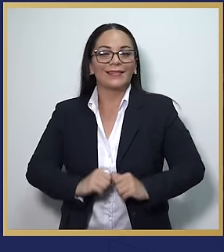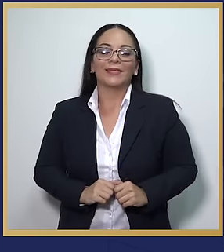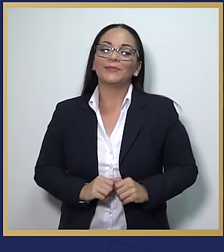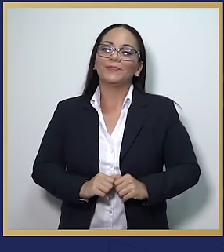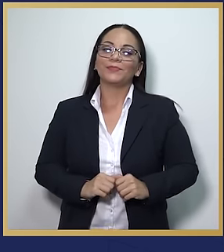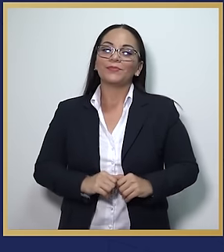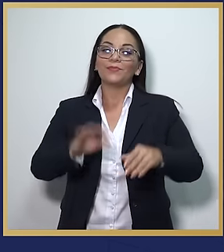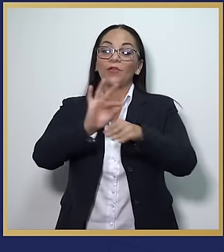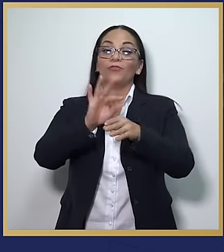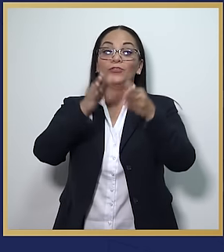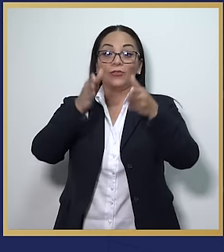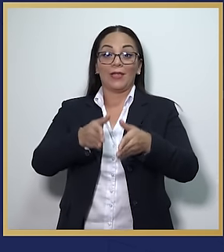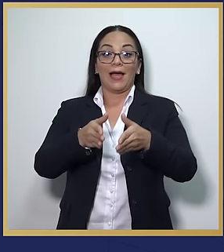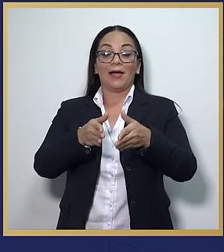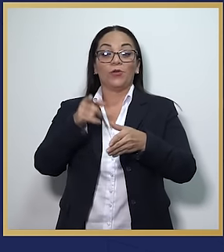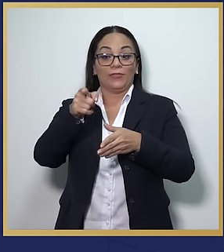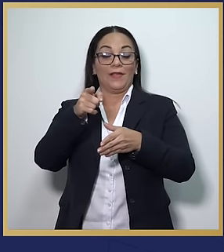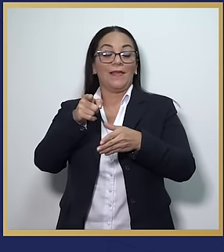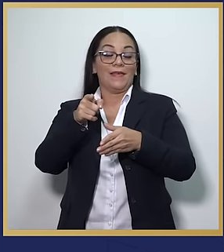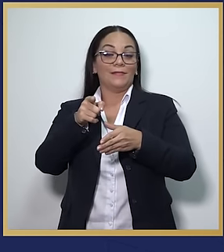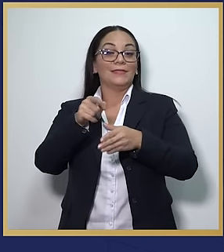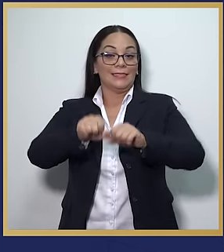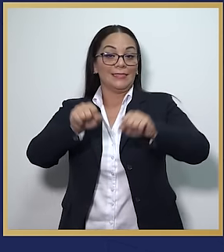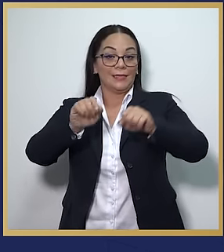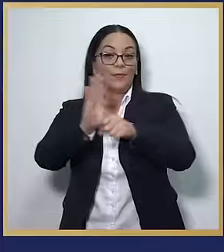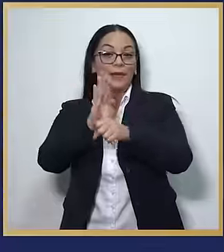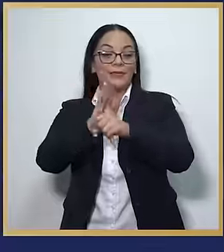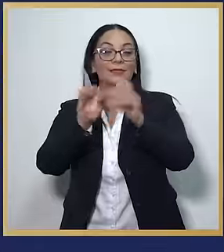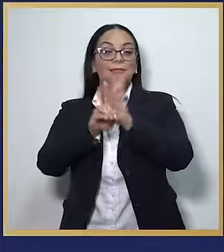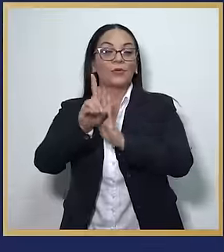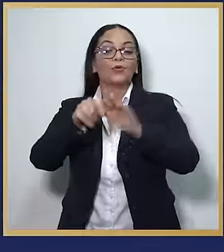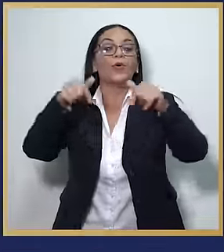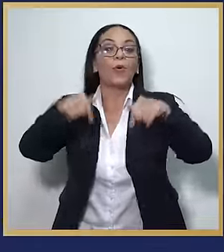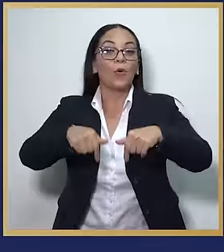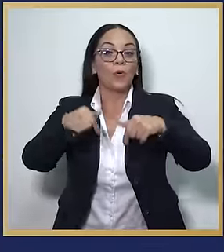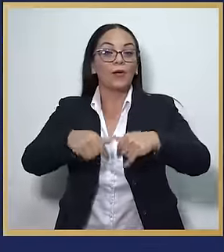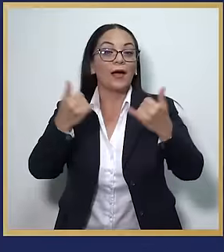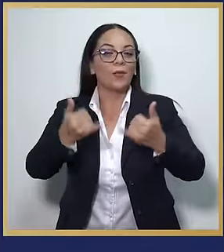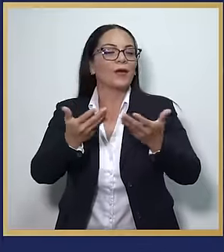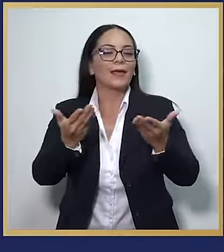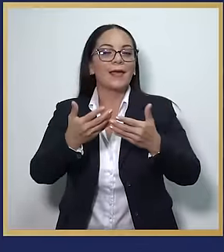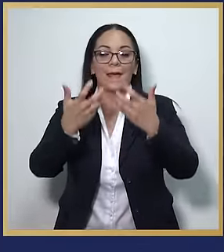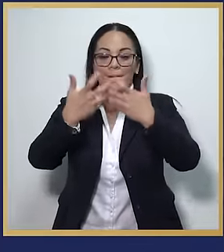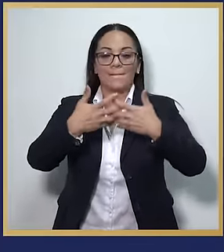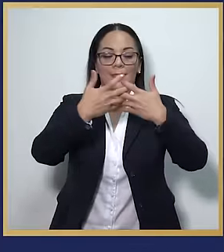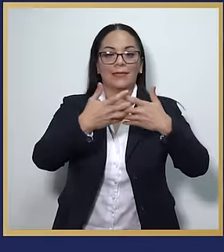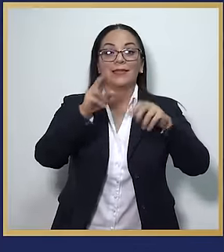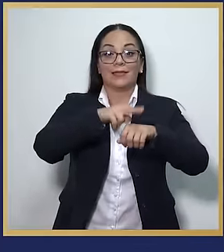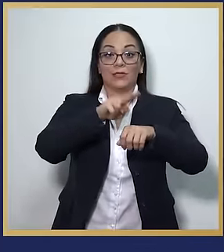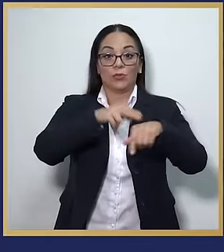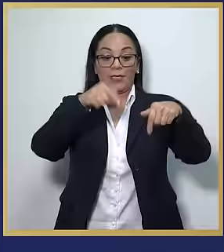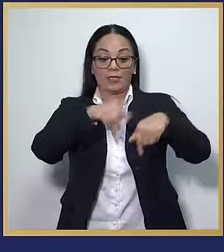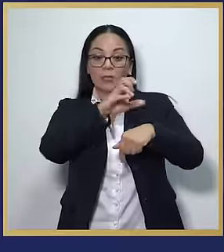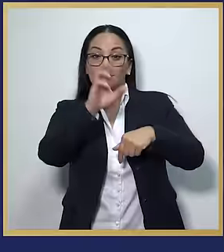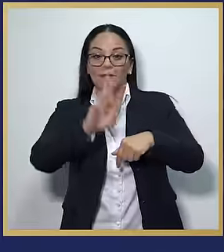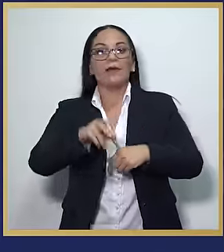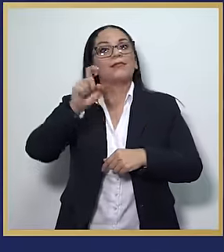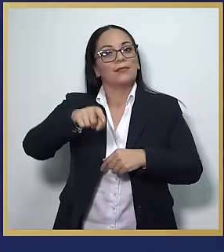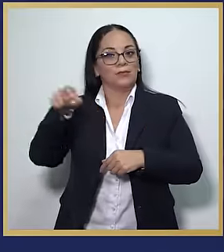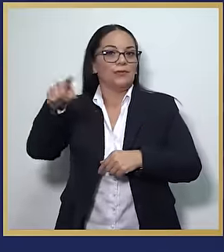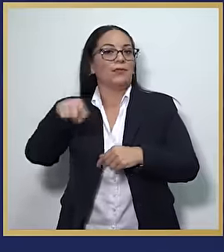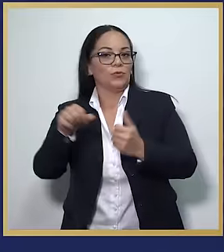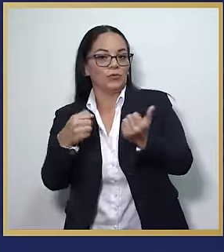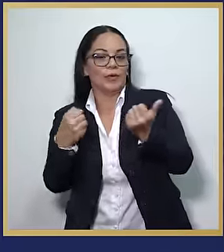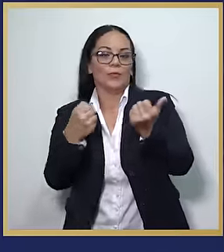A los funcionarios del sistema de banca para el desarrollo, hoy más que nunca, las empresas nacionales los necesitan